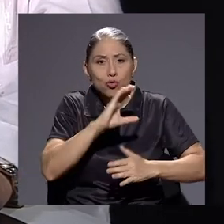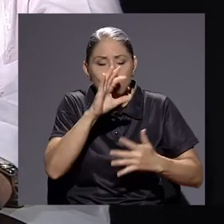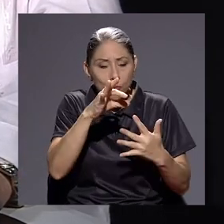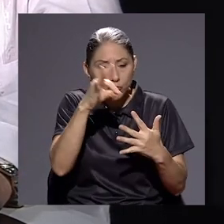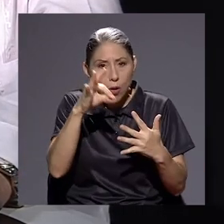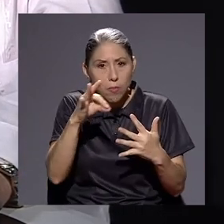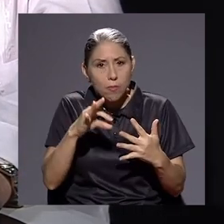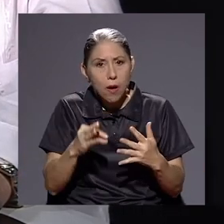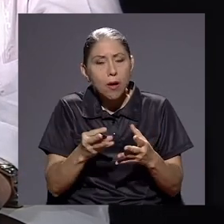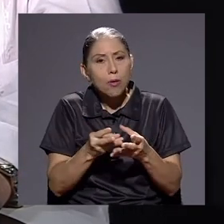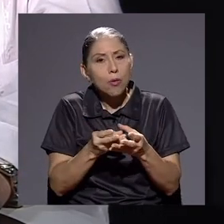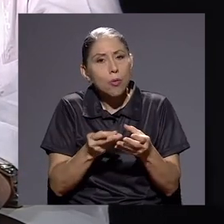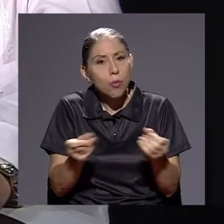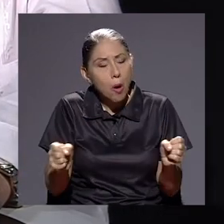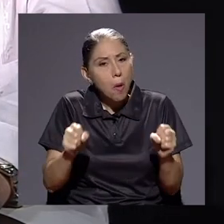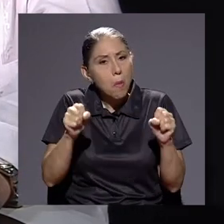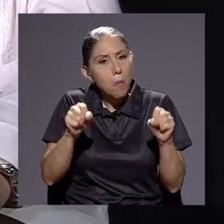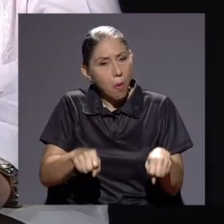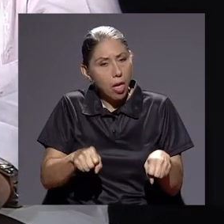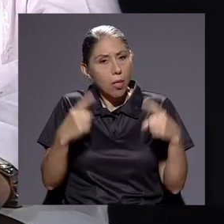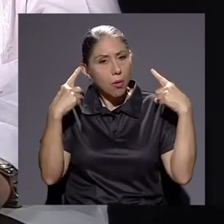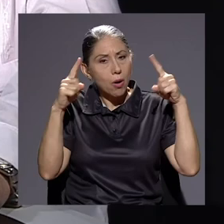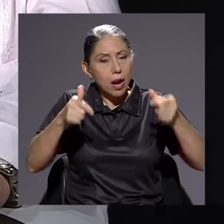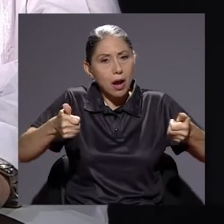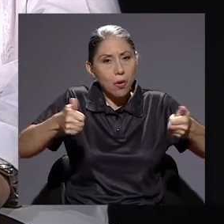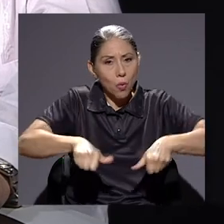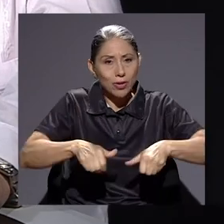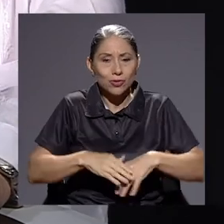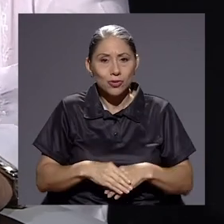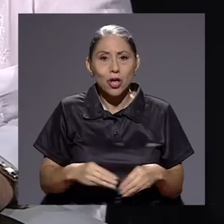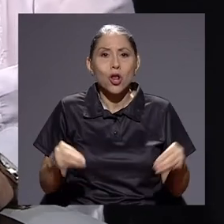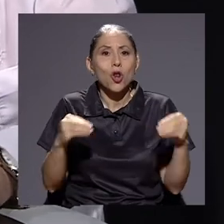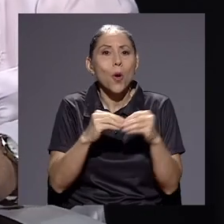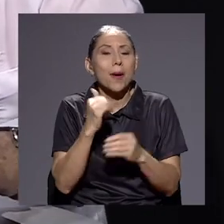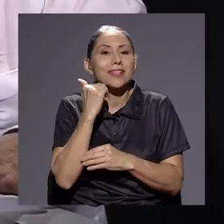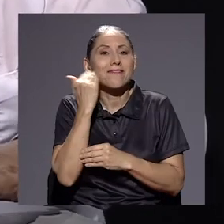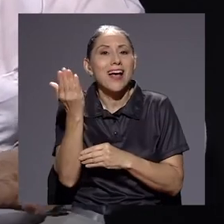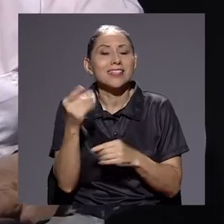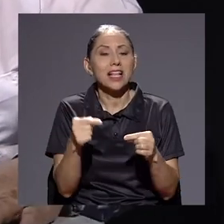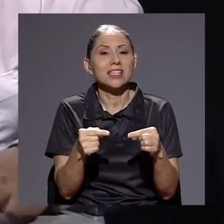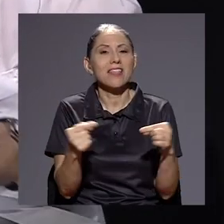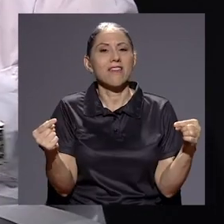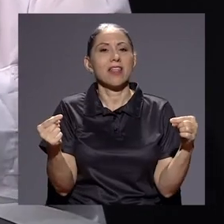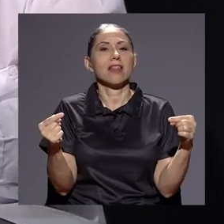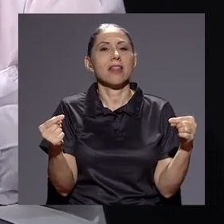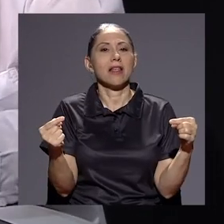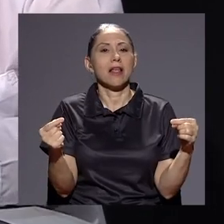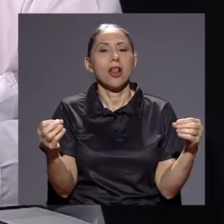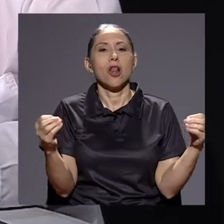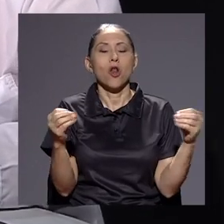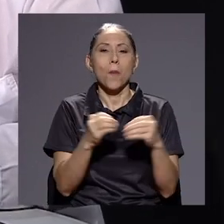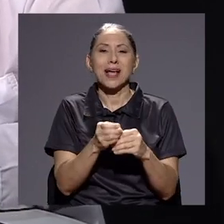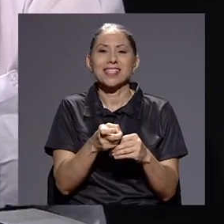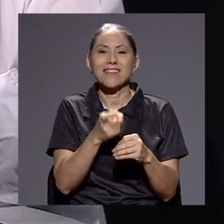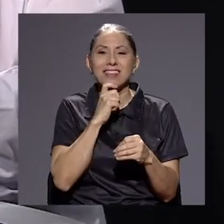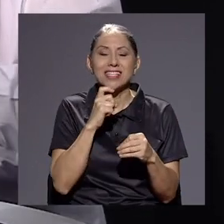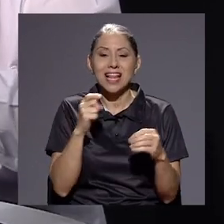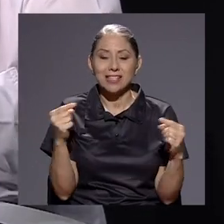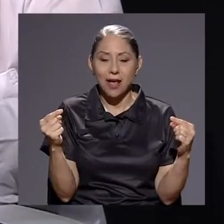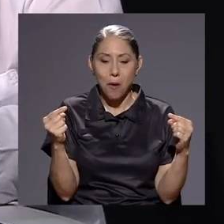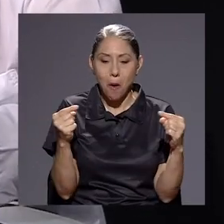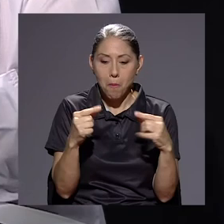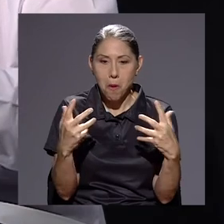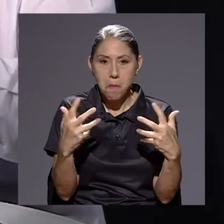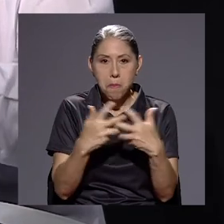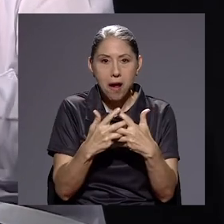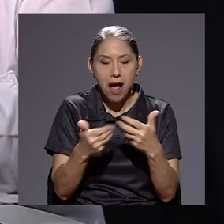alternativas que pueda llegar a puntos de acuerdo. Lo más fácil es diferir. Lo más difícil es llegar